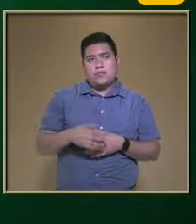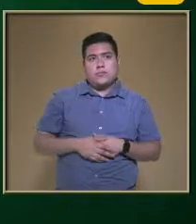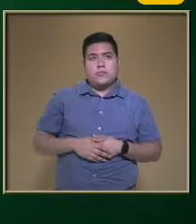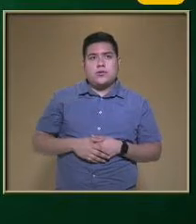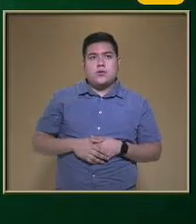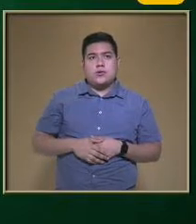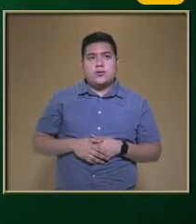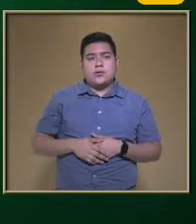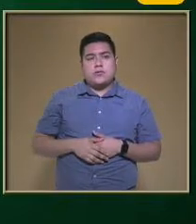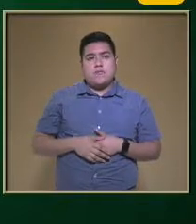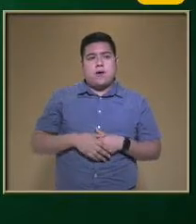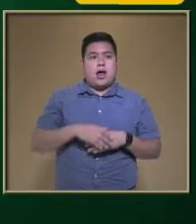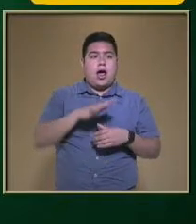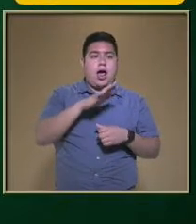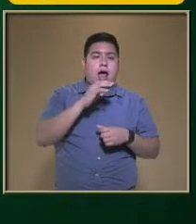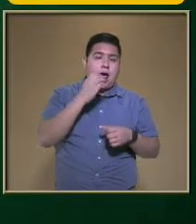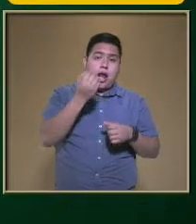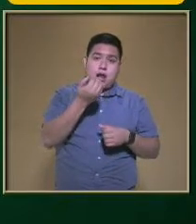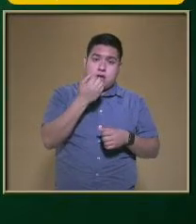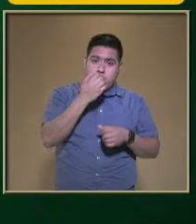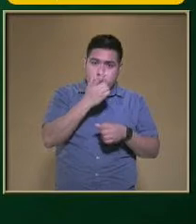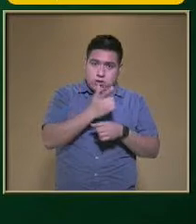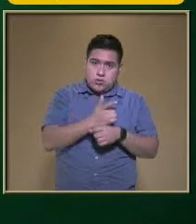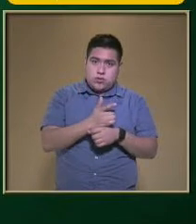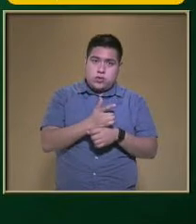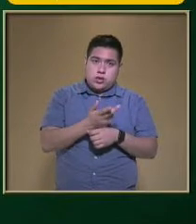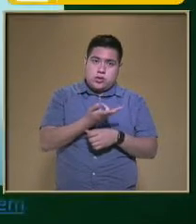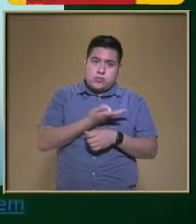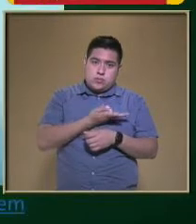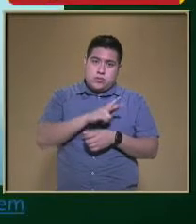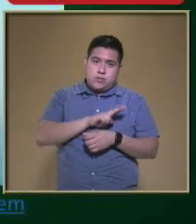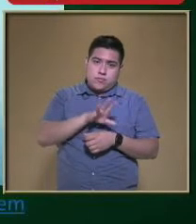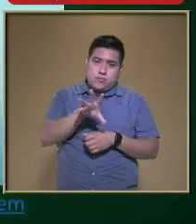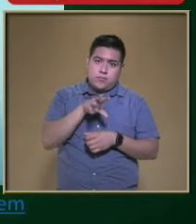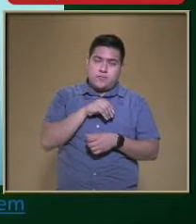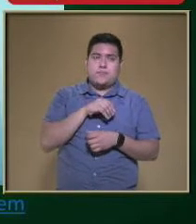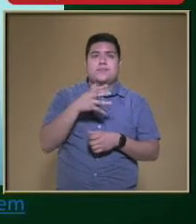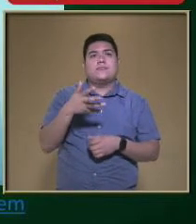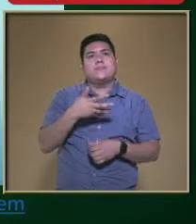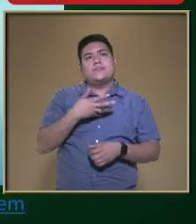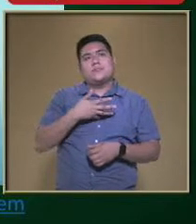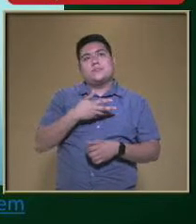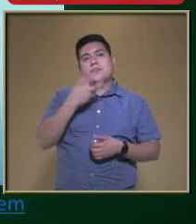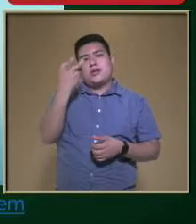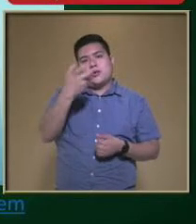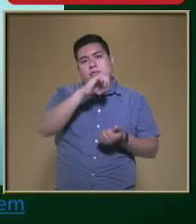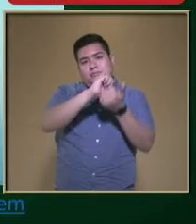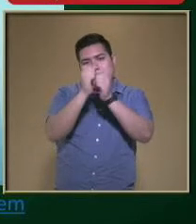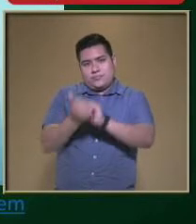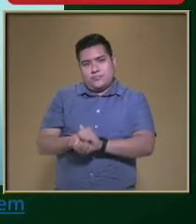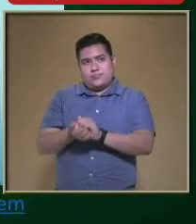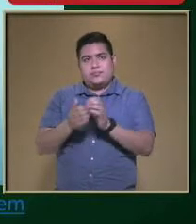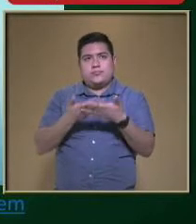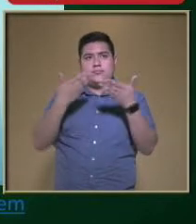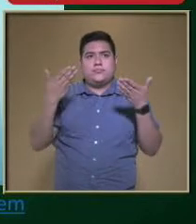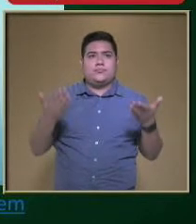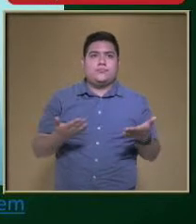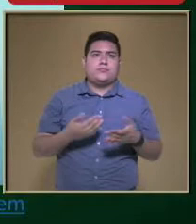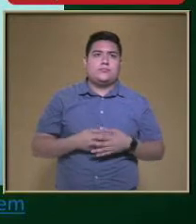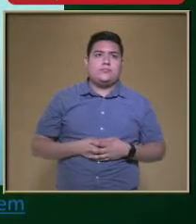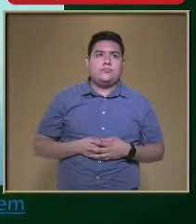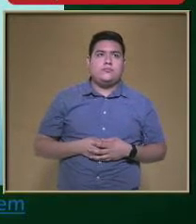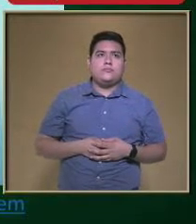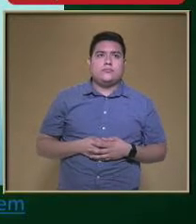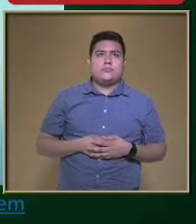año Para encontrar El alimento Y poderse nutrir Son tipos De adaptaciones Ahora Vamos a hablar